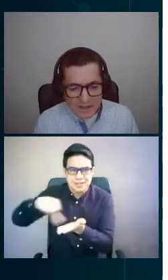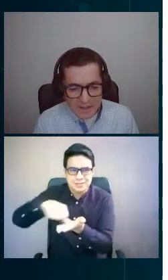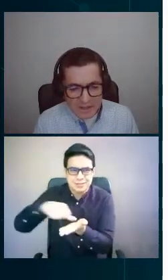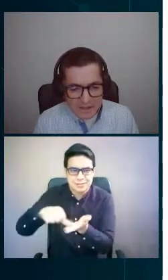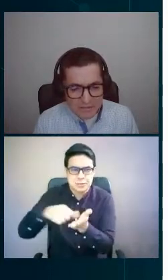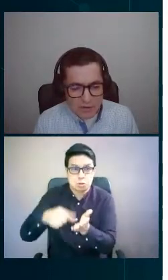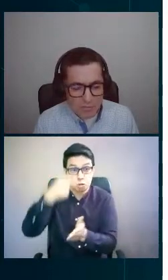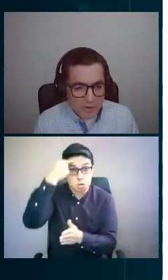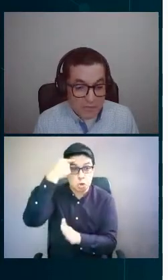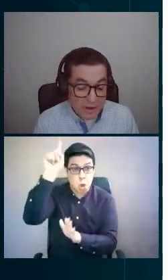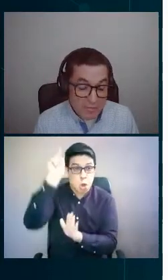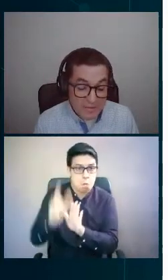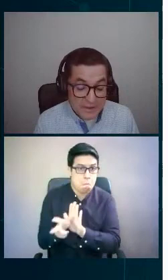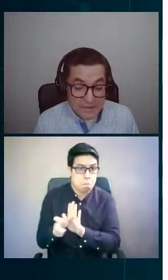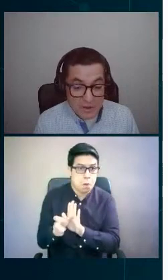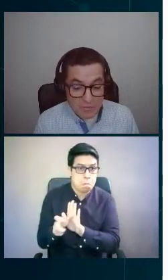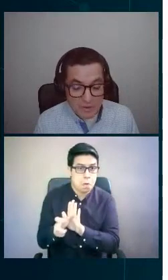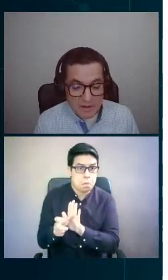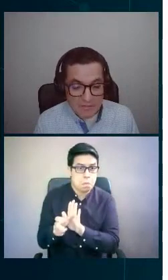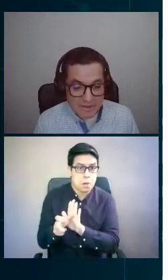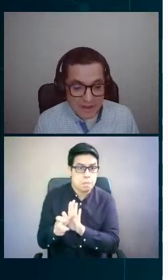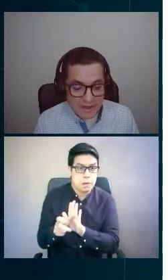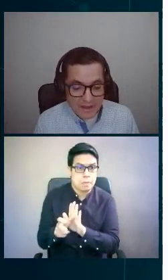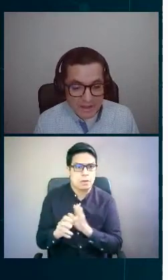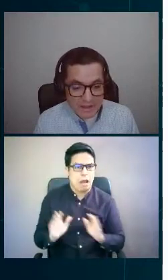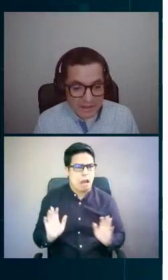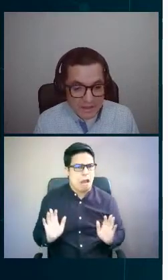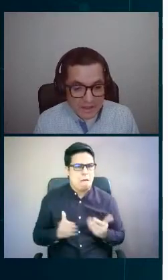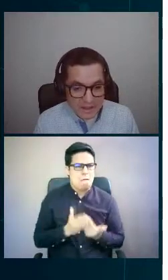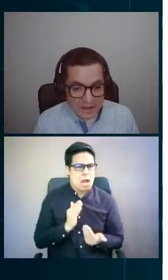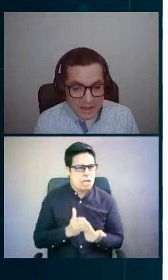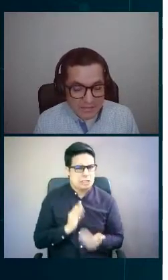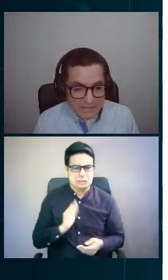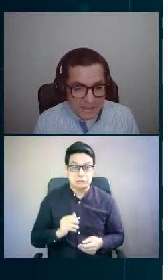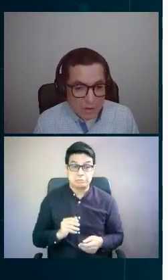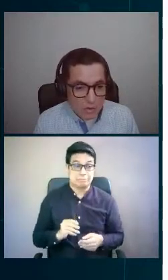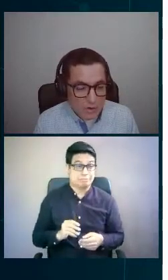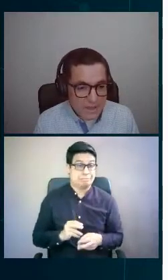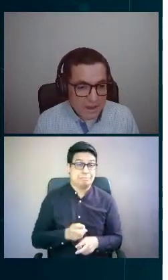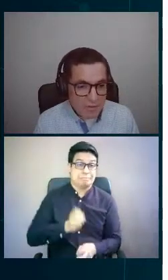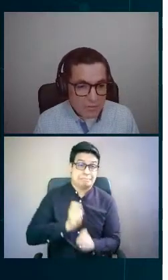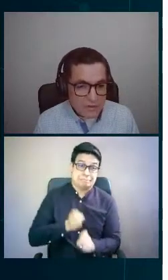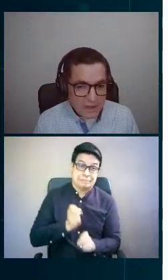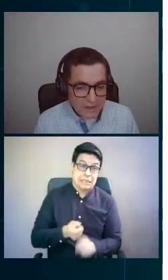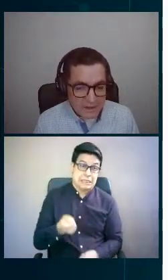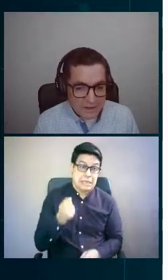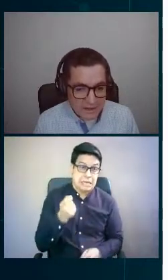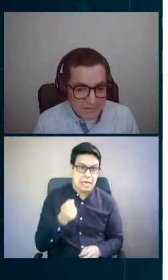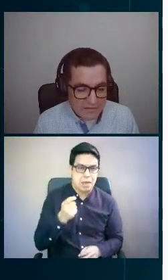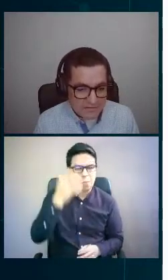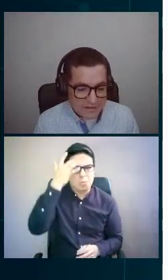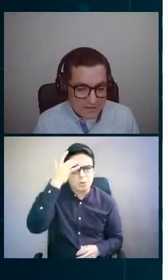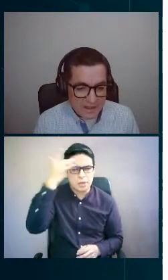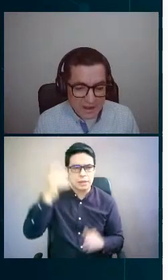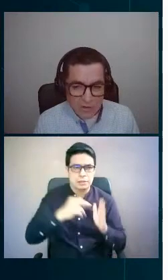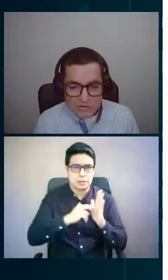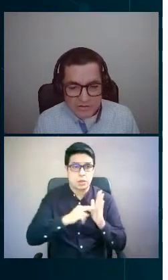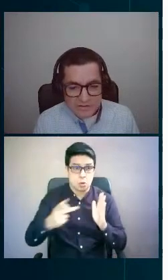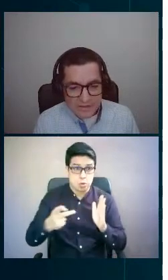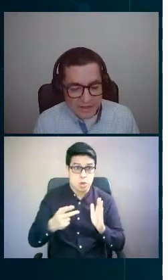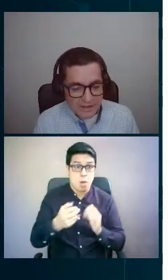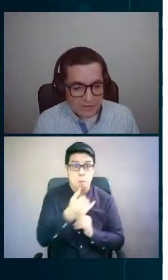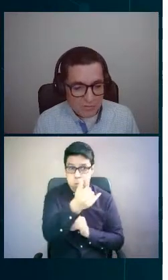crítico, pero es de lo más crítico, porque al final la tecnología como tal existe,